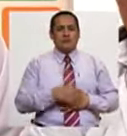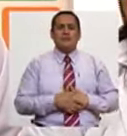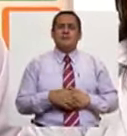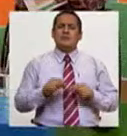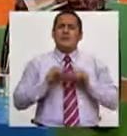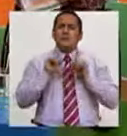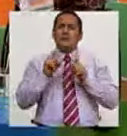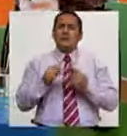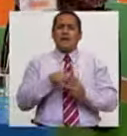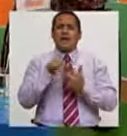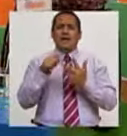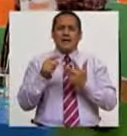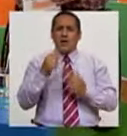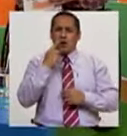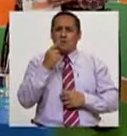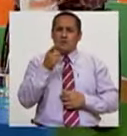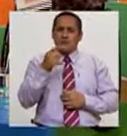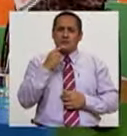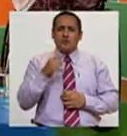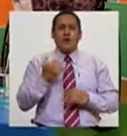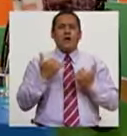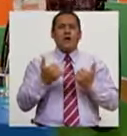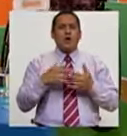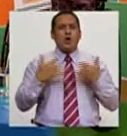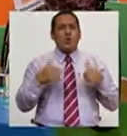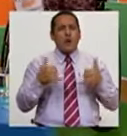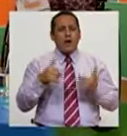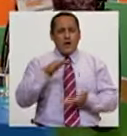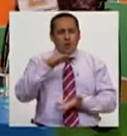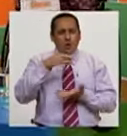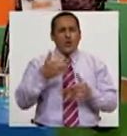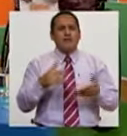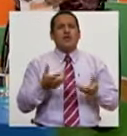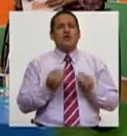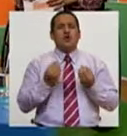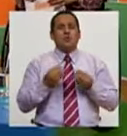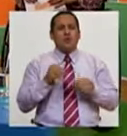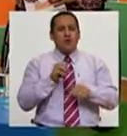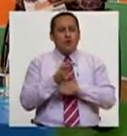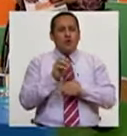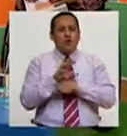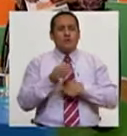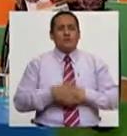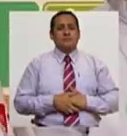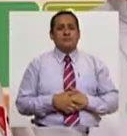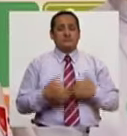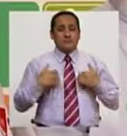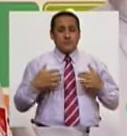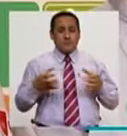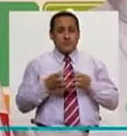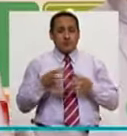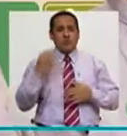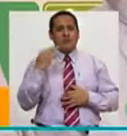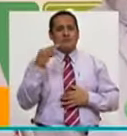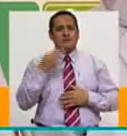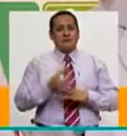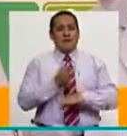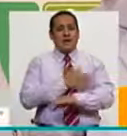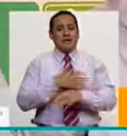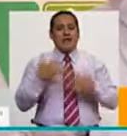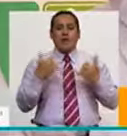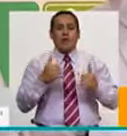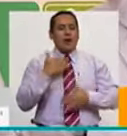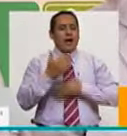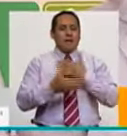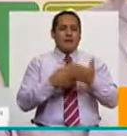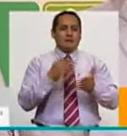Marger, ¿y ustedes llevan algún tipo de juegos, juguetes? Bueno, nosotros... ¿Cómo los entretienen a Nosotros siempre llegamos y el juego